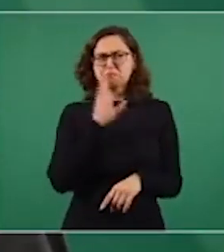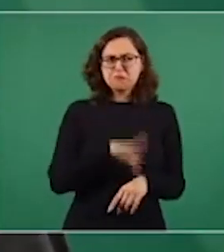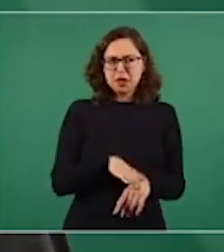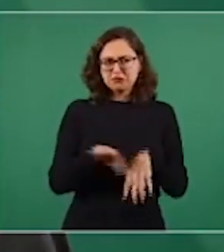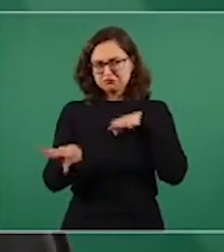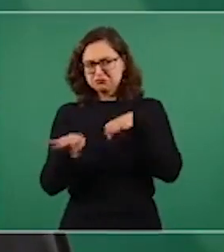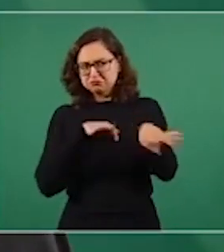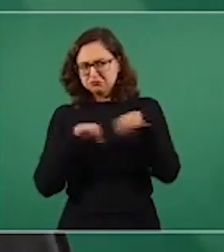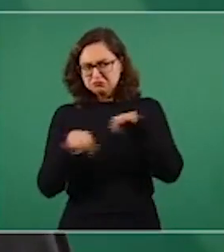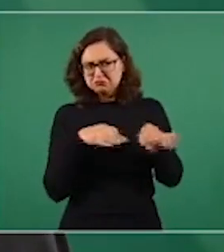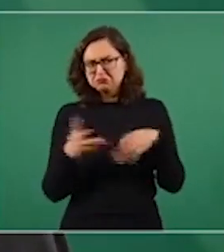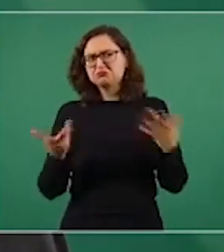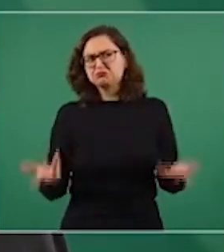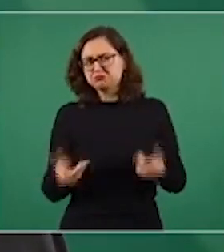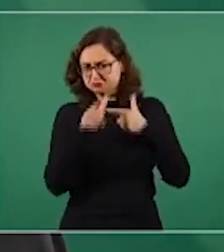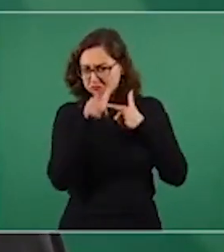Constitución.